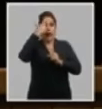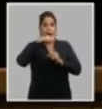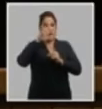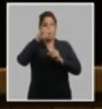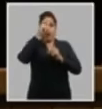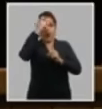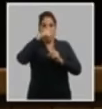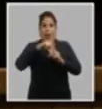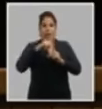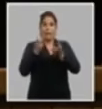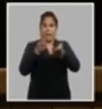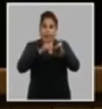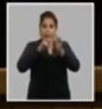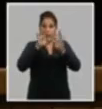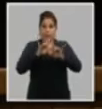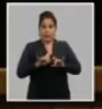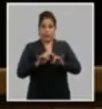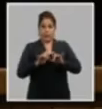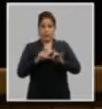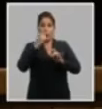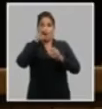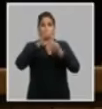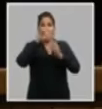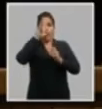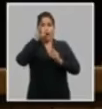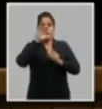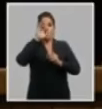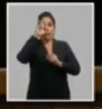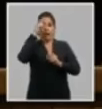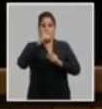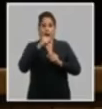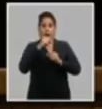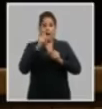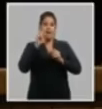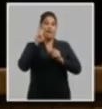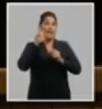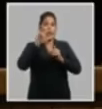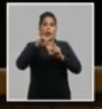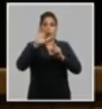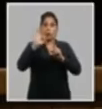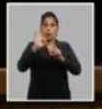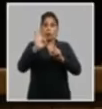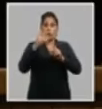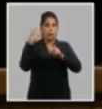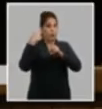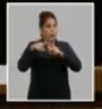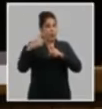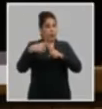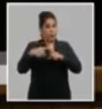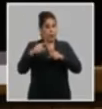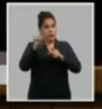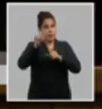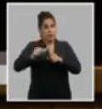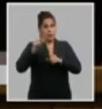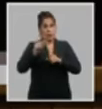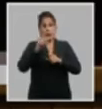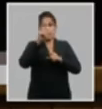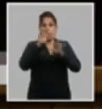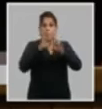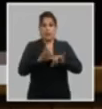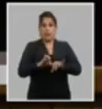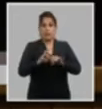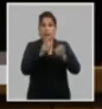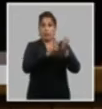los miembros del secretariado Galidia Tapia Iglesias Víctor Gaute López y Omar Ruiz Martín los primeros